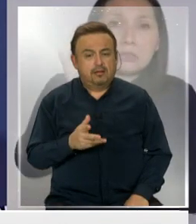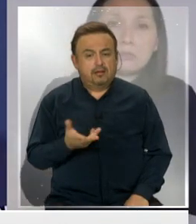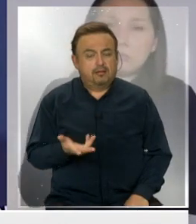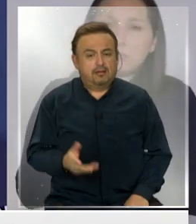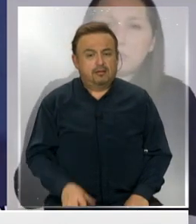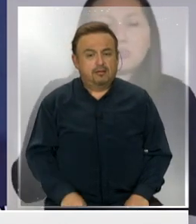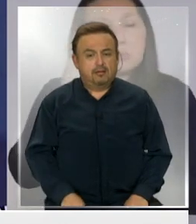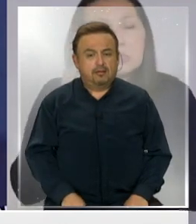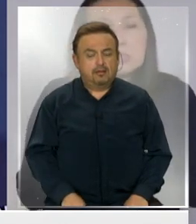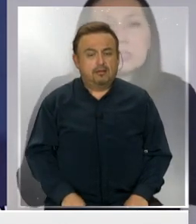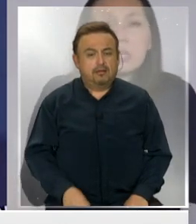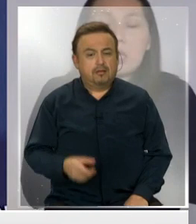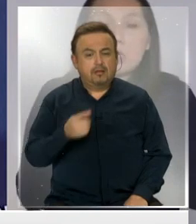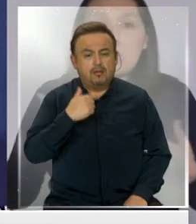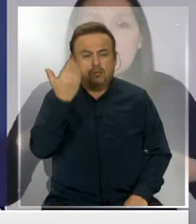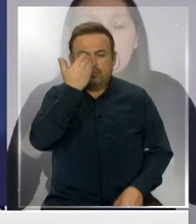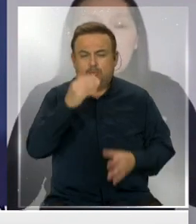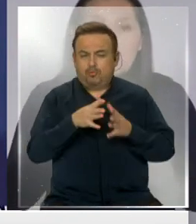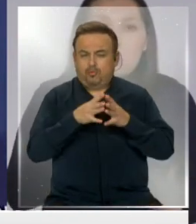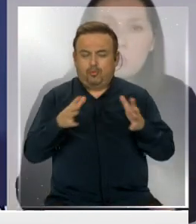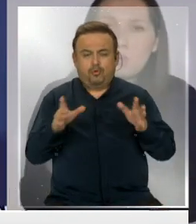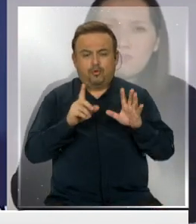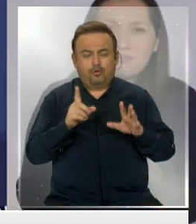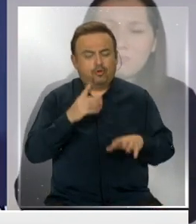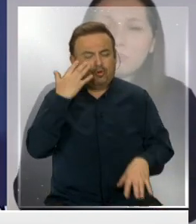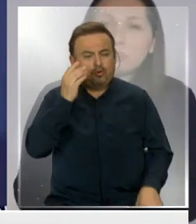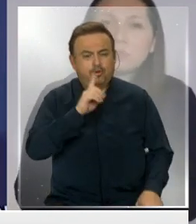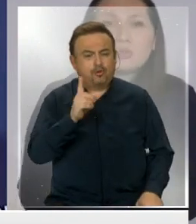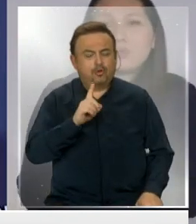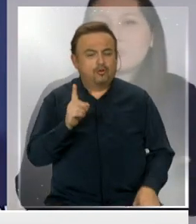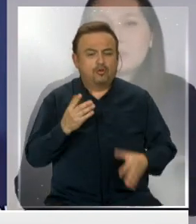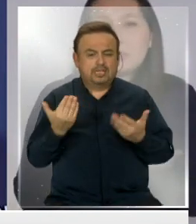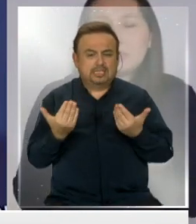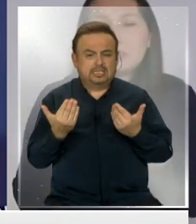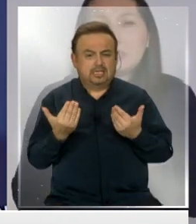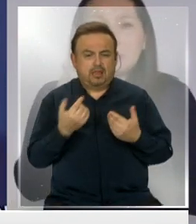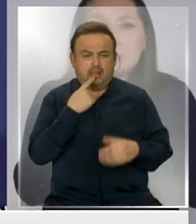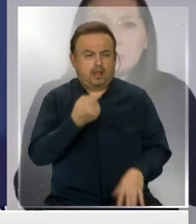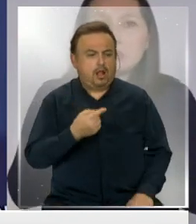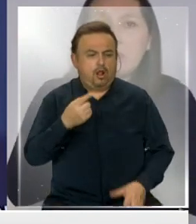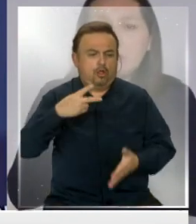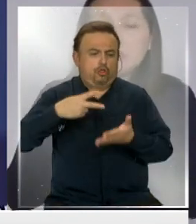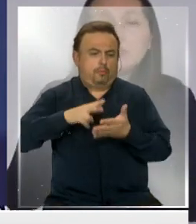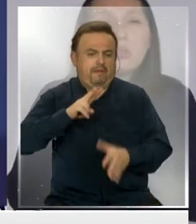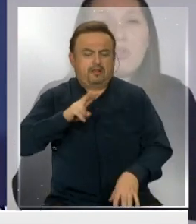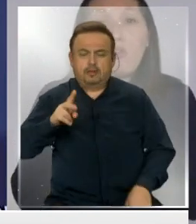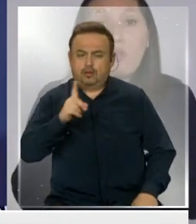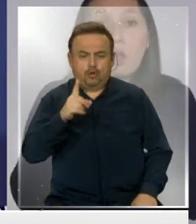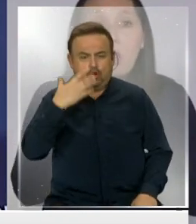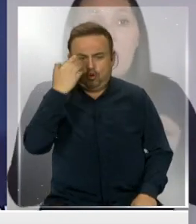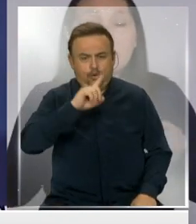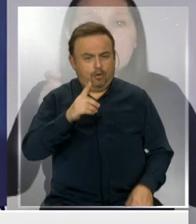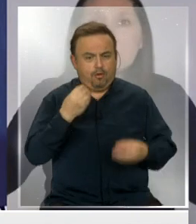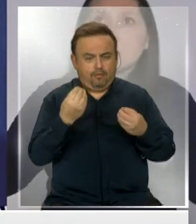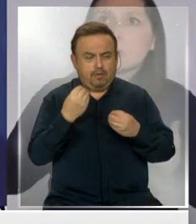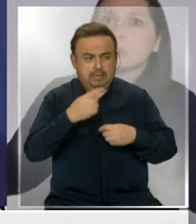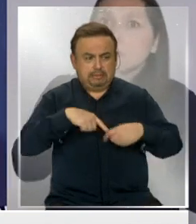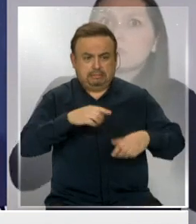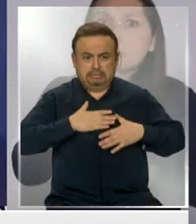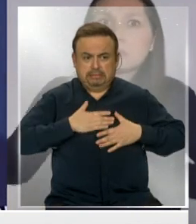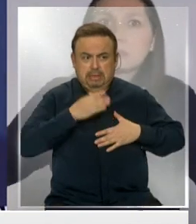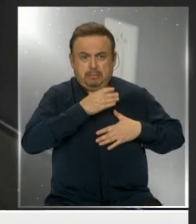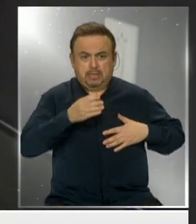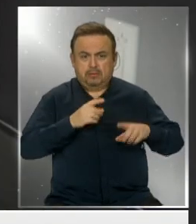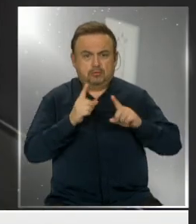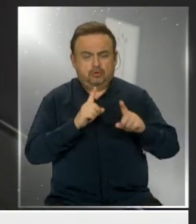alarma creo que por el momento innecesaria y no es bueno crear esa inquietud en la